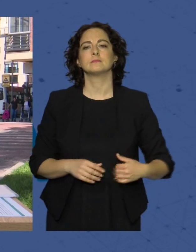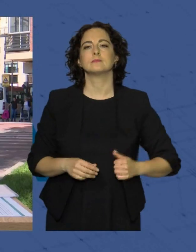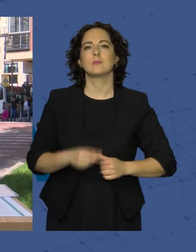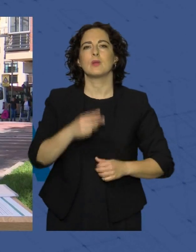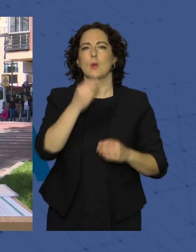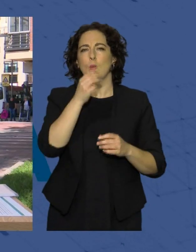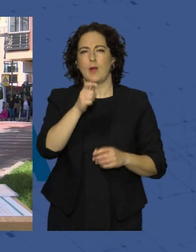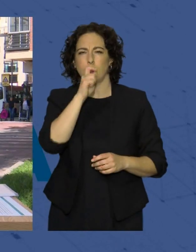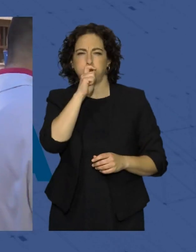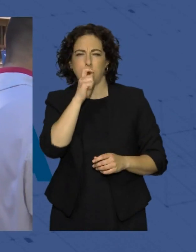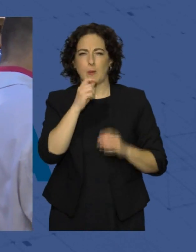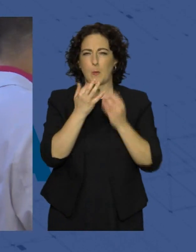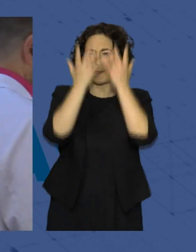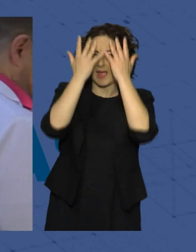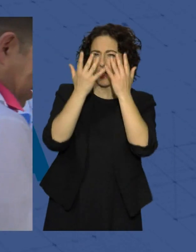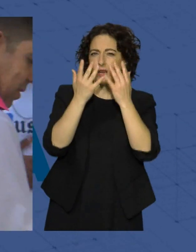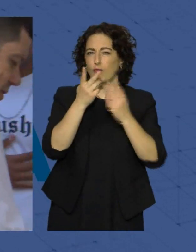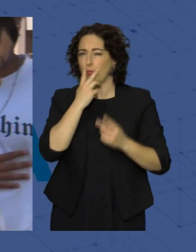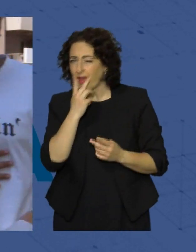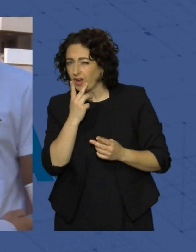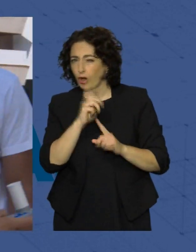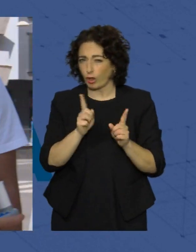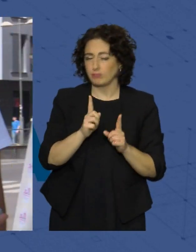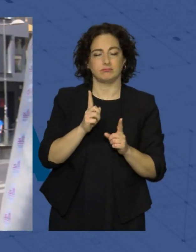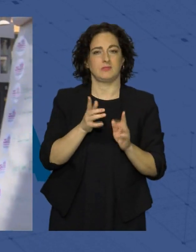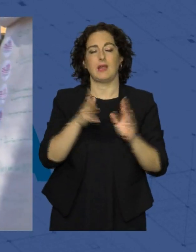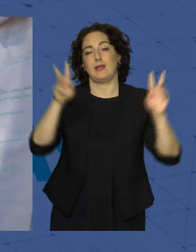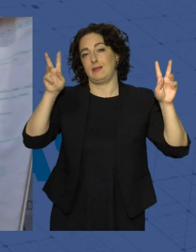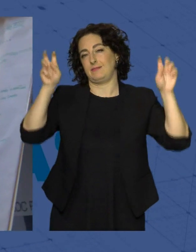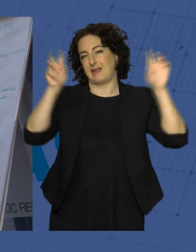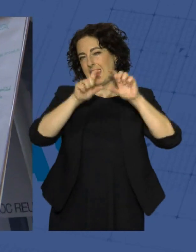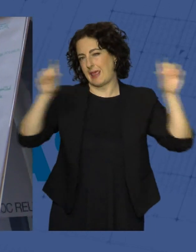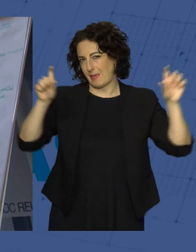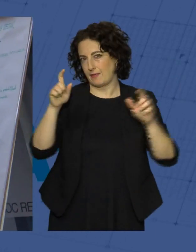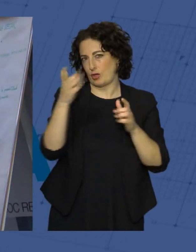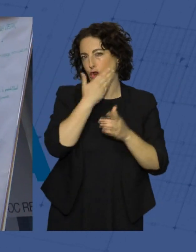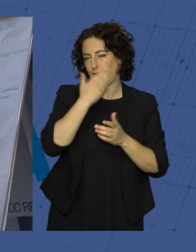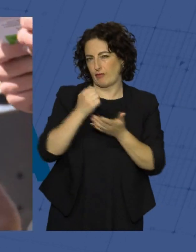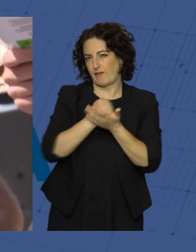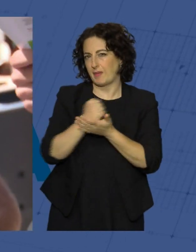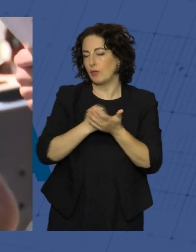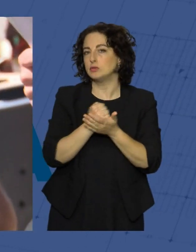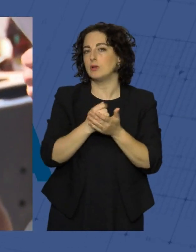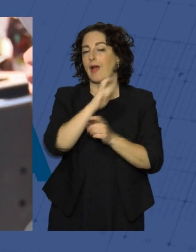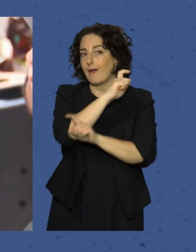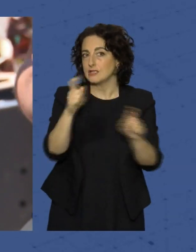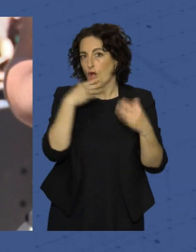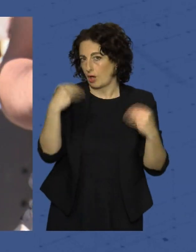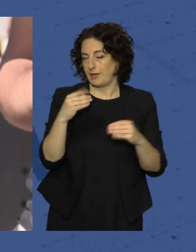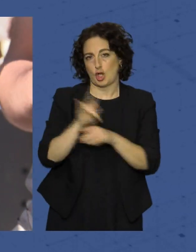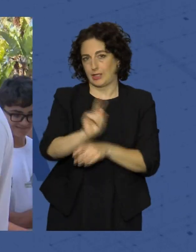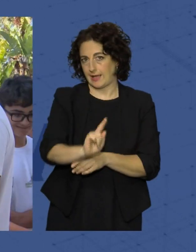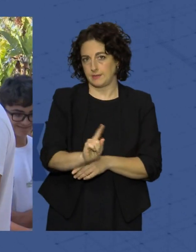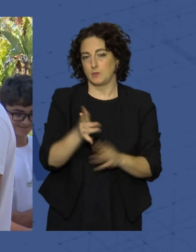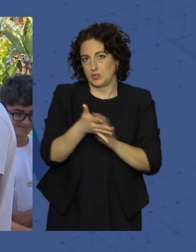¿Vapear en lugar de fumar? Que no te engañen, es el lema de la campaña del Colegio de Farmacéuticos de Almería que alerta a los jóvenes sobre los